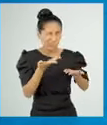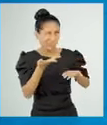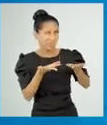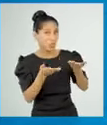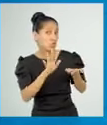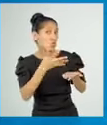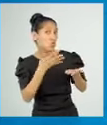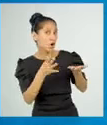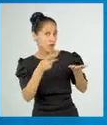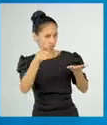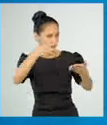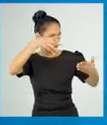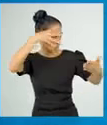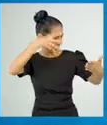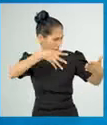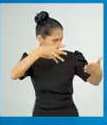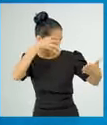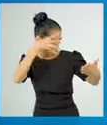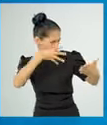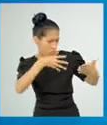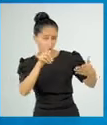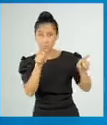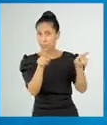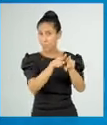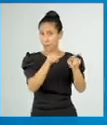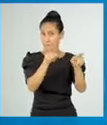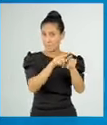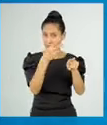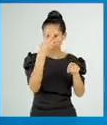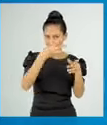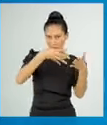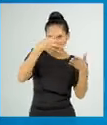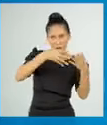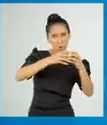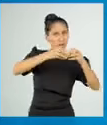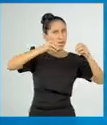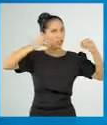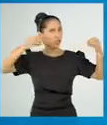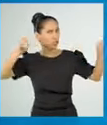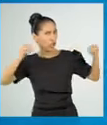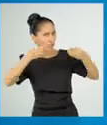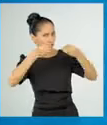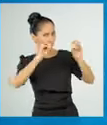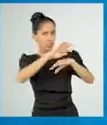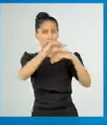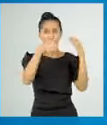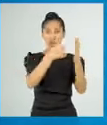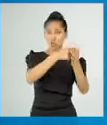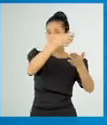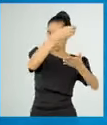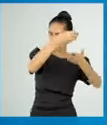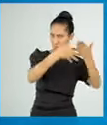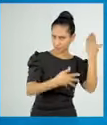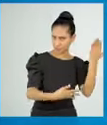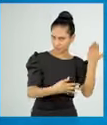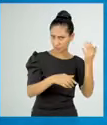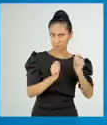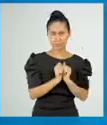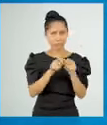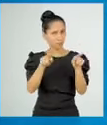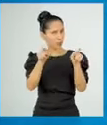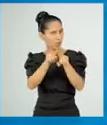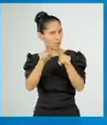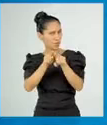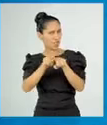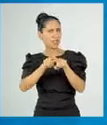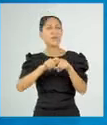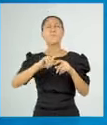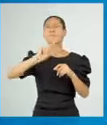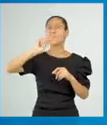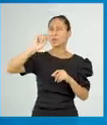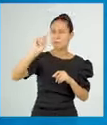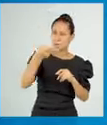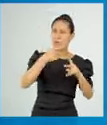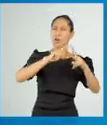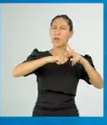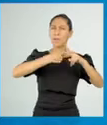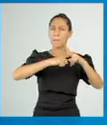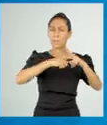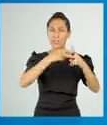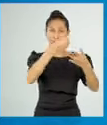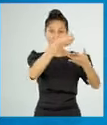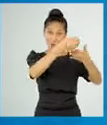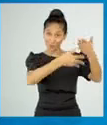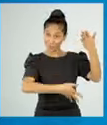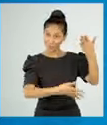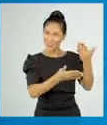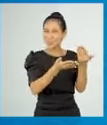redacción, el tamaño de las oraciones y la extensión de todo el texto. Comienza por los textos fáciles. El